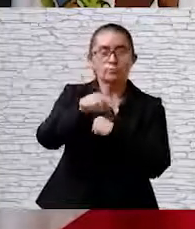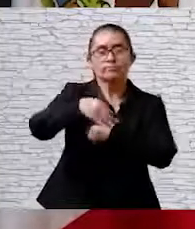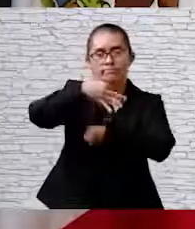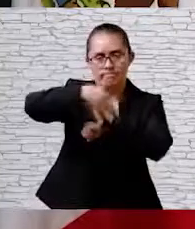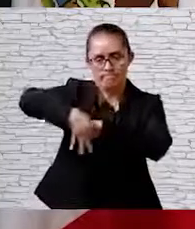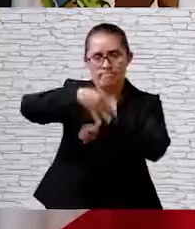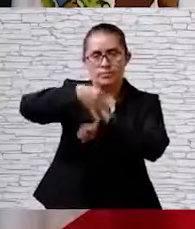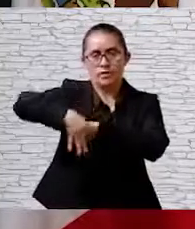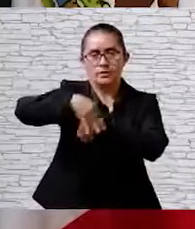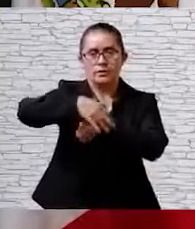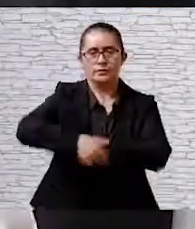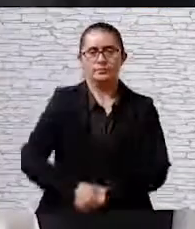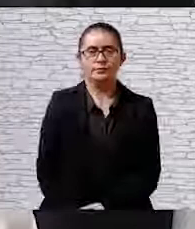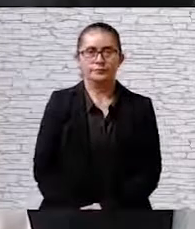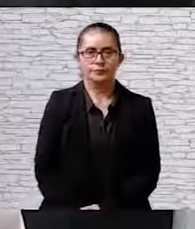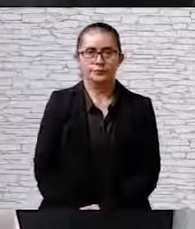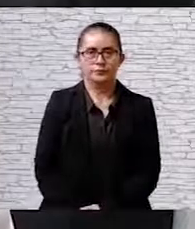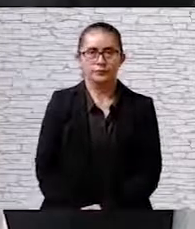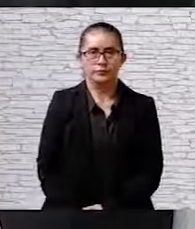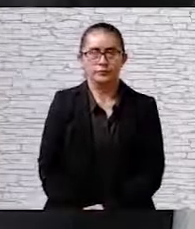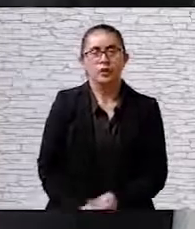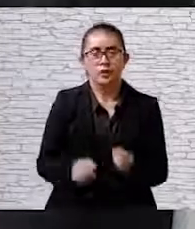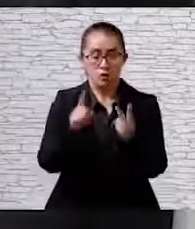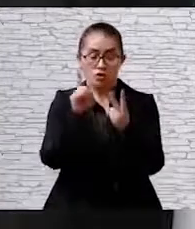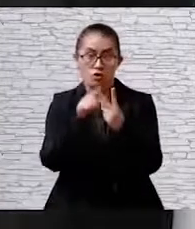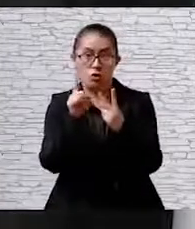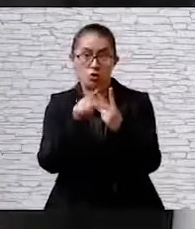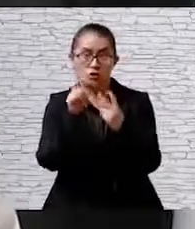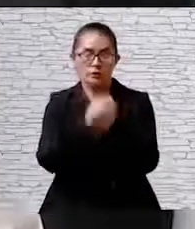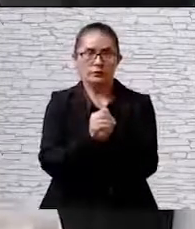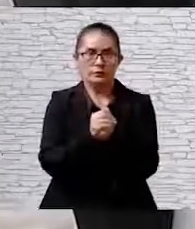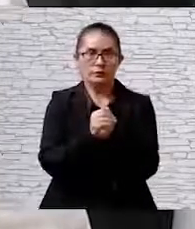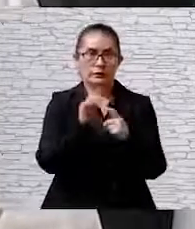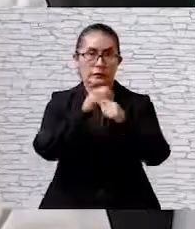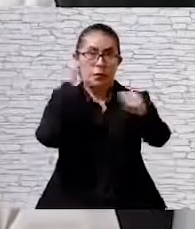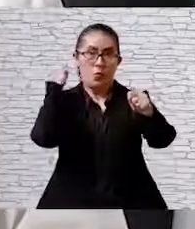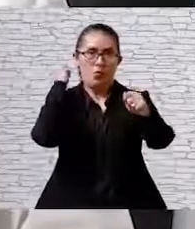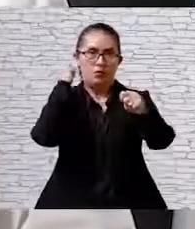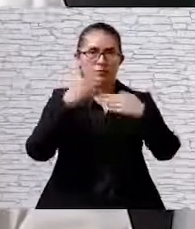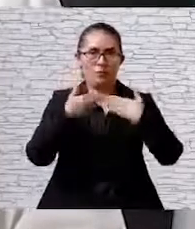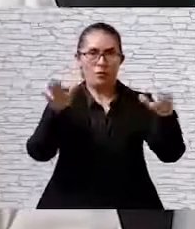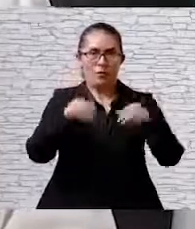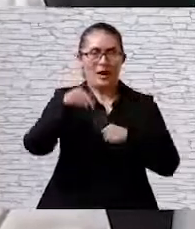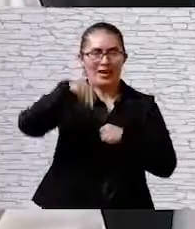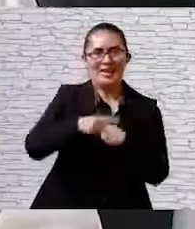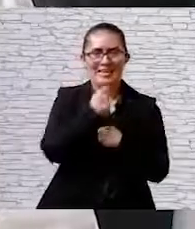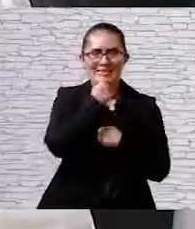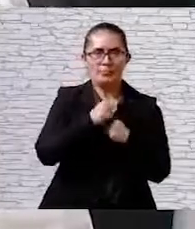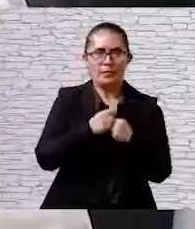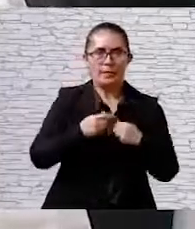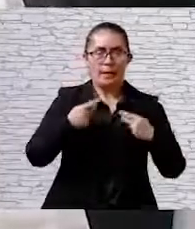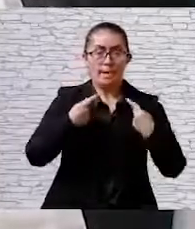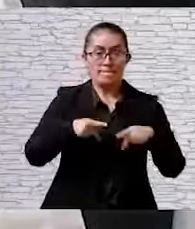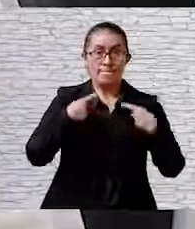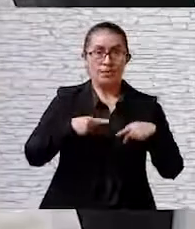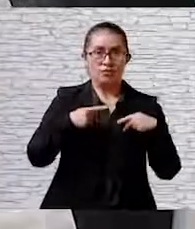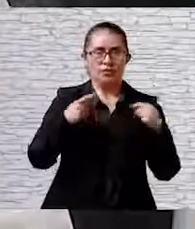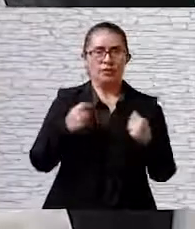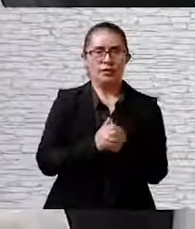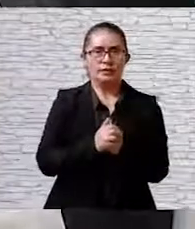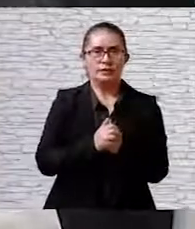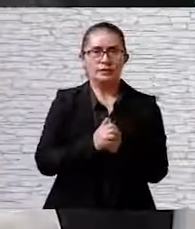hasta nuevo aviso. Dos, el transporte público en Tepic deberá ajustar el servicio hasta un